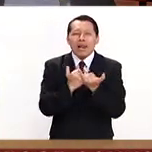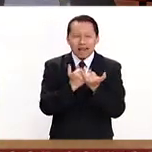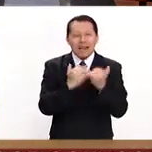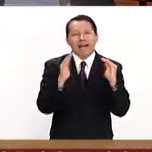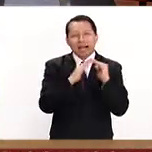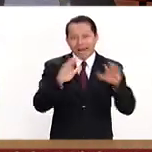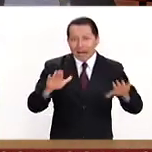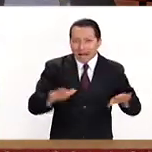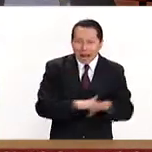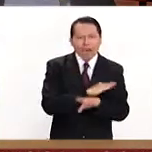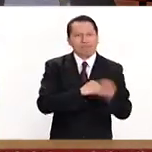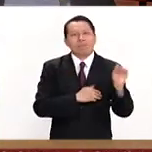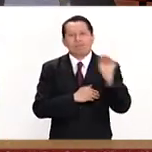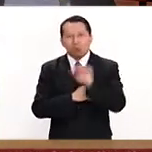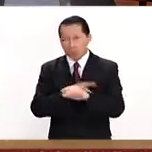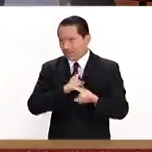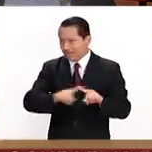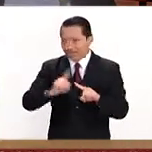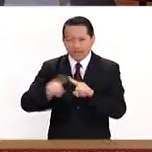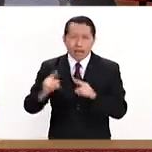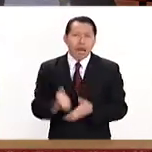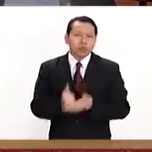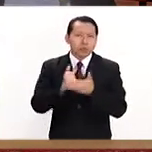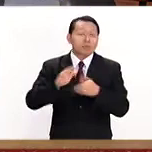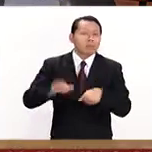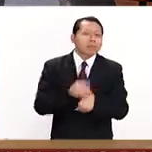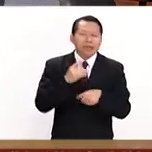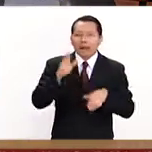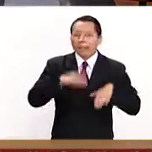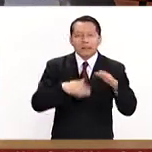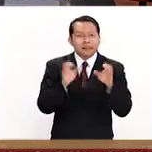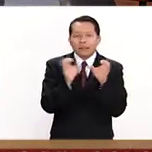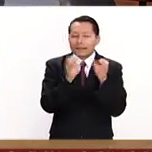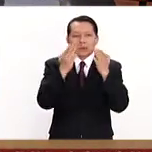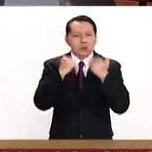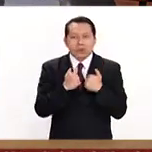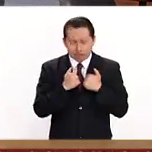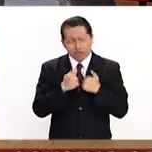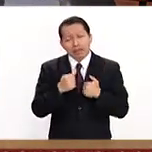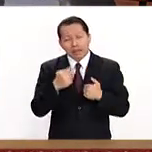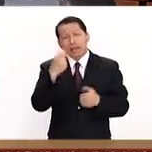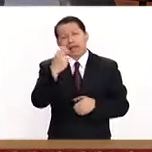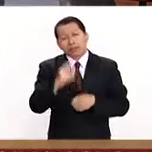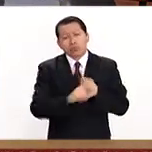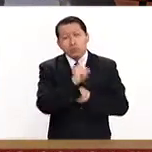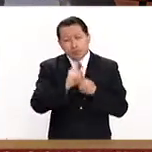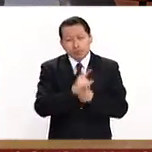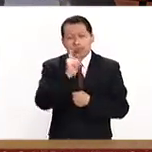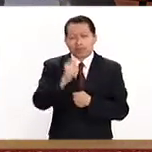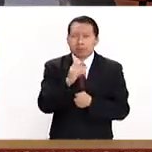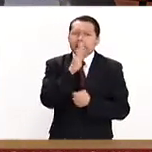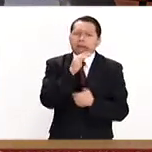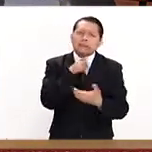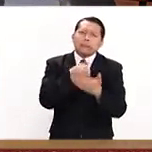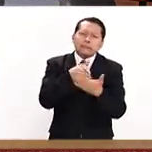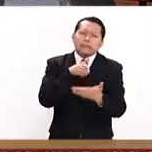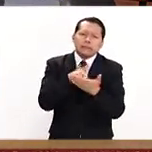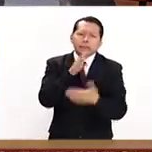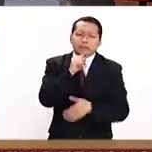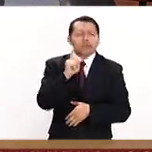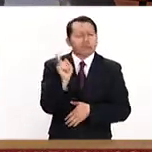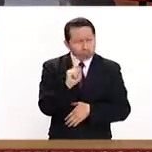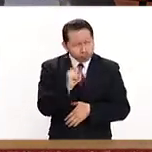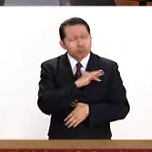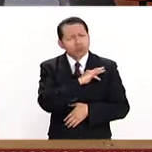nos ayuda. ¿Por qué? Porque muchas veces no lo tienen. Entonces, para evitar de que no puedan ingresar, les